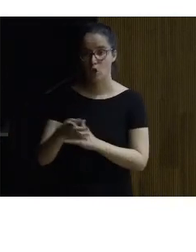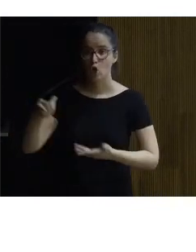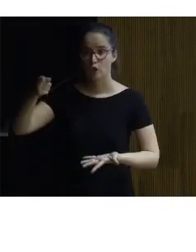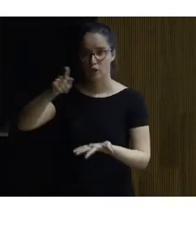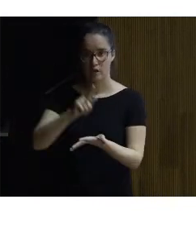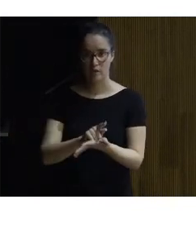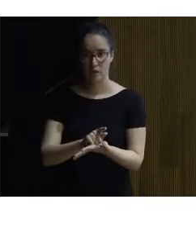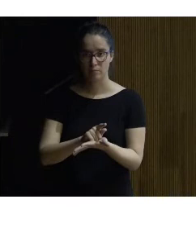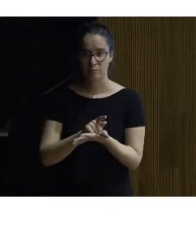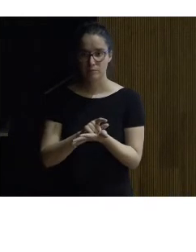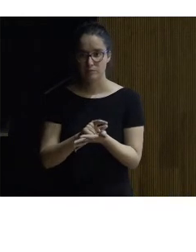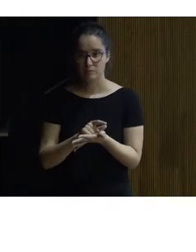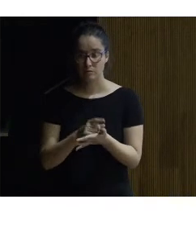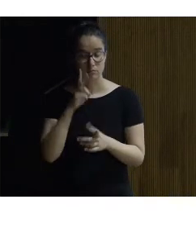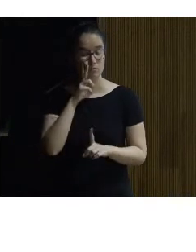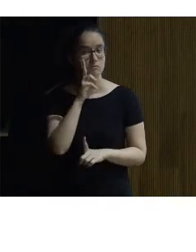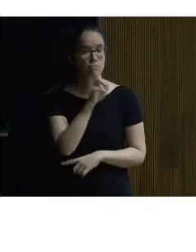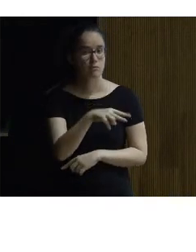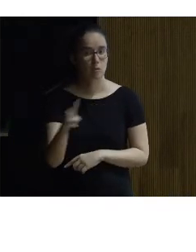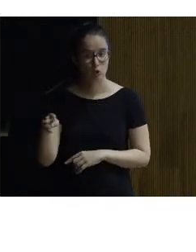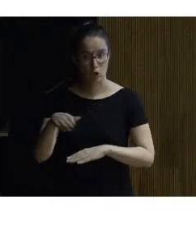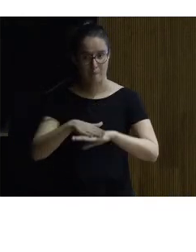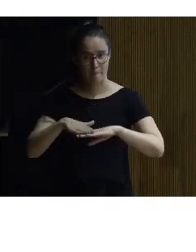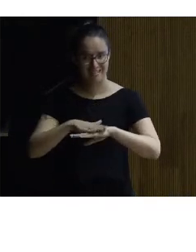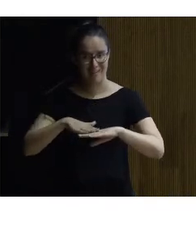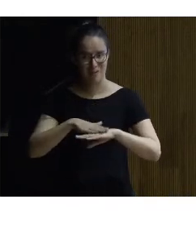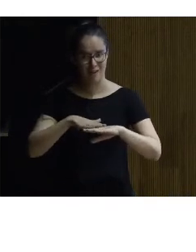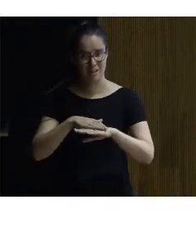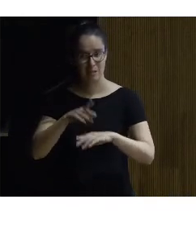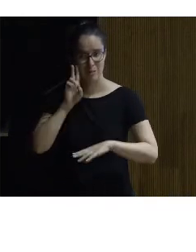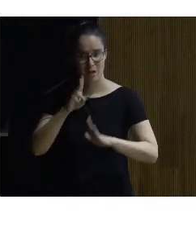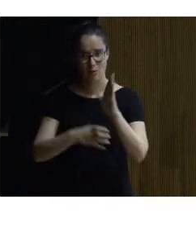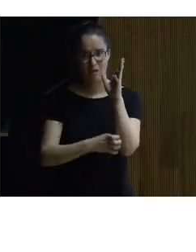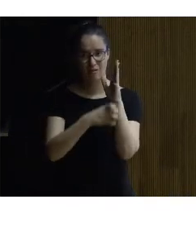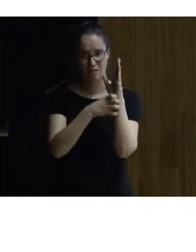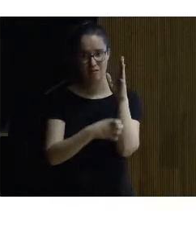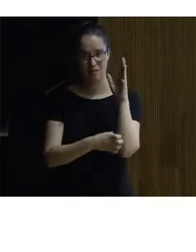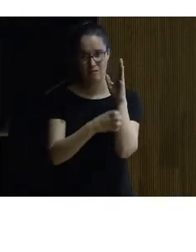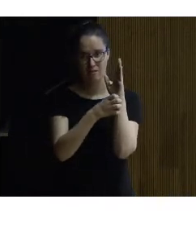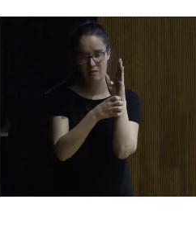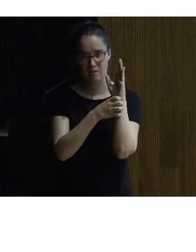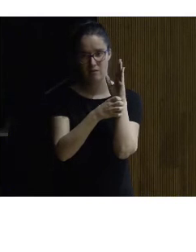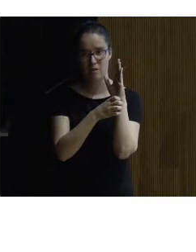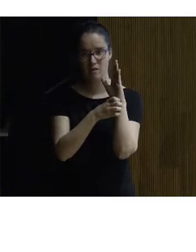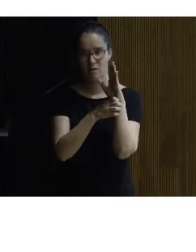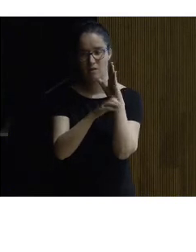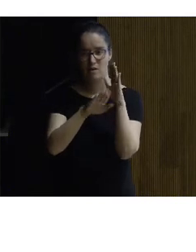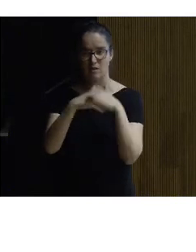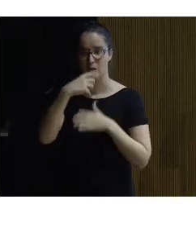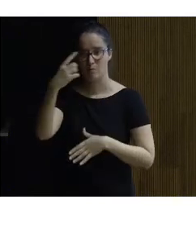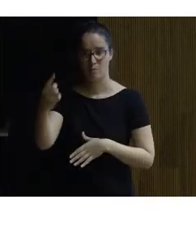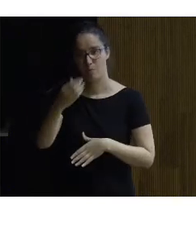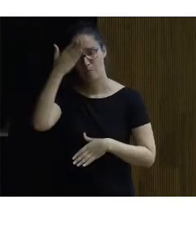en el propio museo una planta baja y ahí están viendo también un ascensor que nos sube a la planta